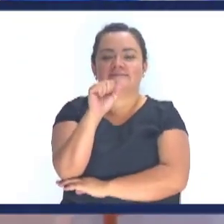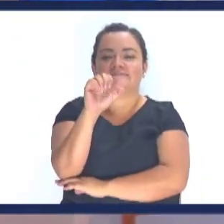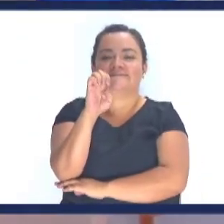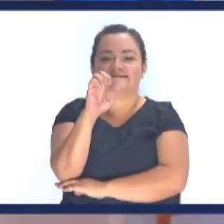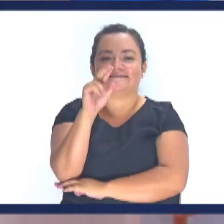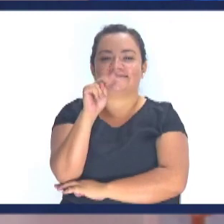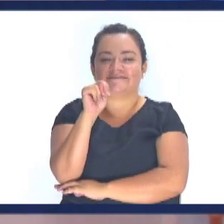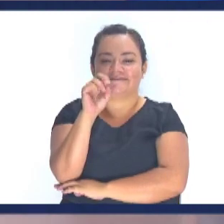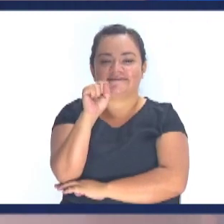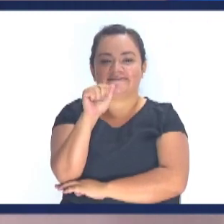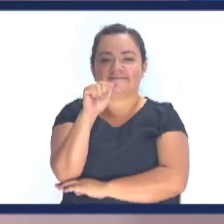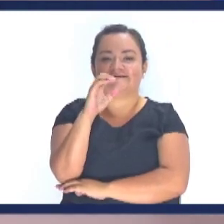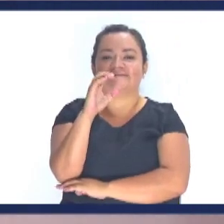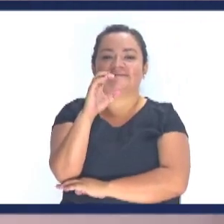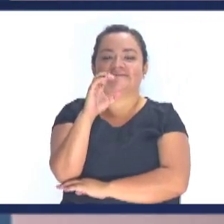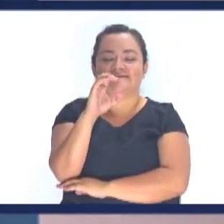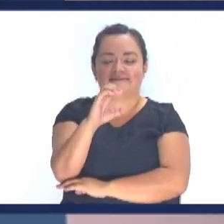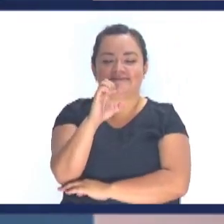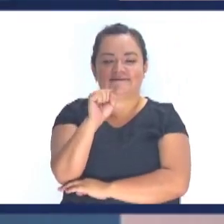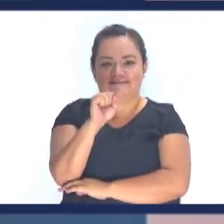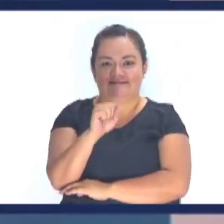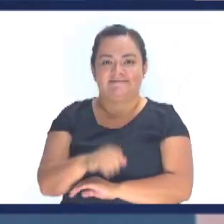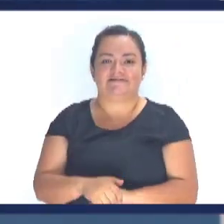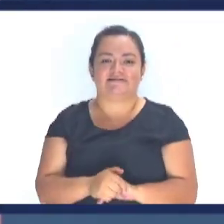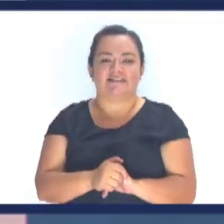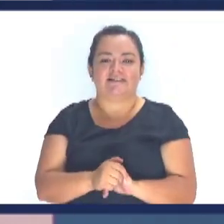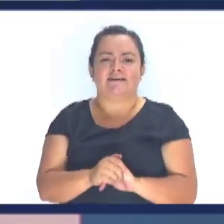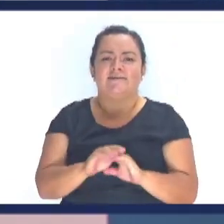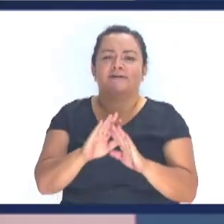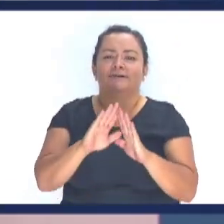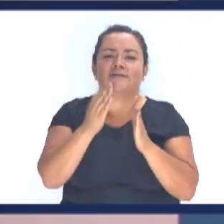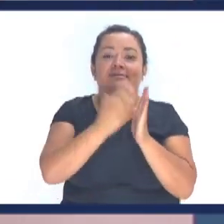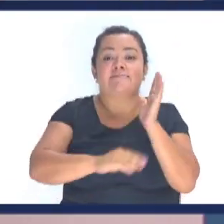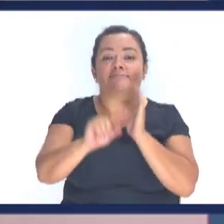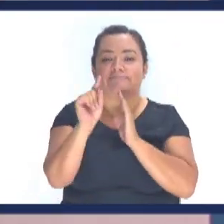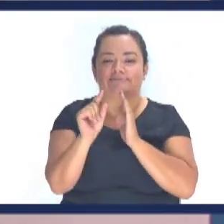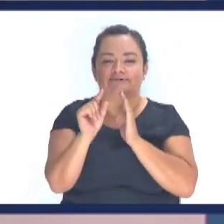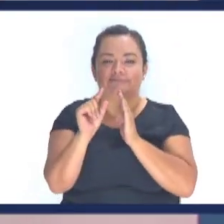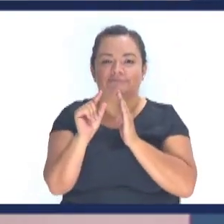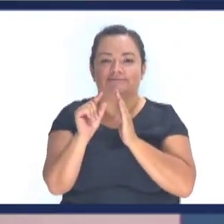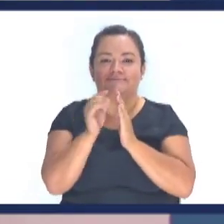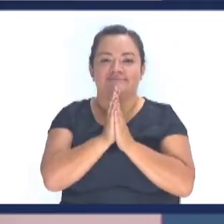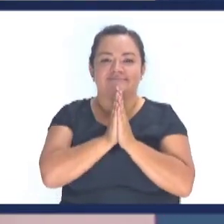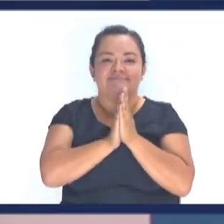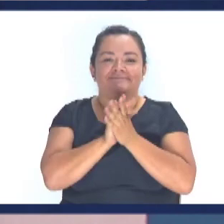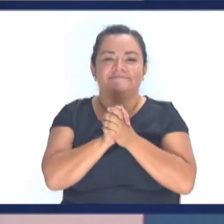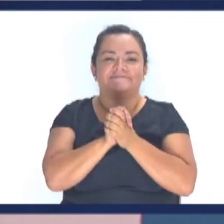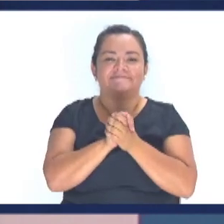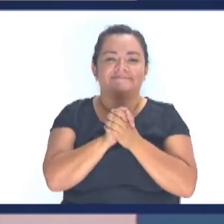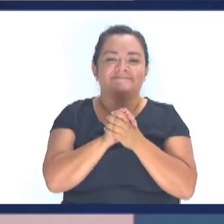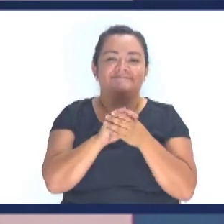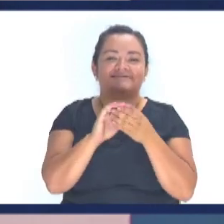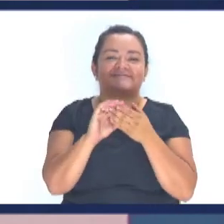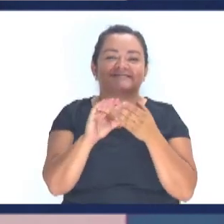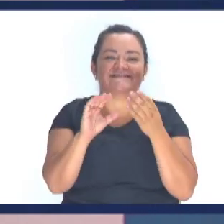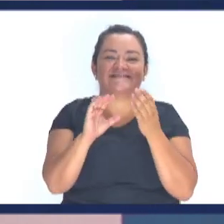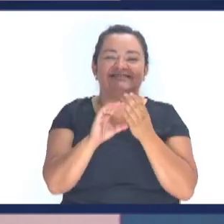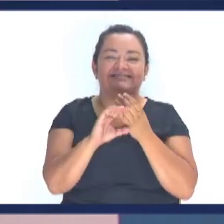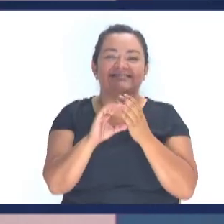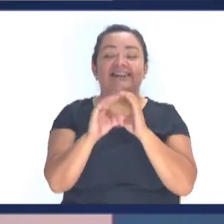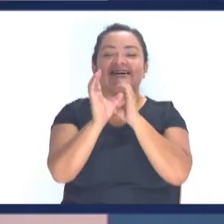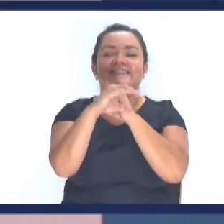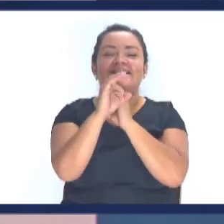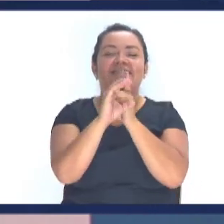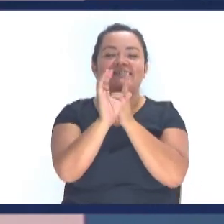Póngale atención que esto es muy básico y muy importante ¿Por qué la gente no conoce a Dios? Porque no conocen a Jesús Todo el mundo